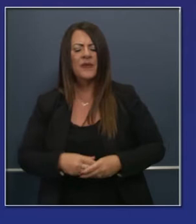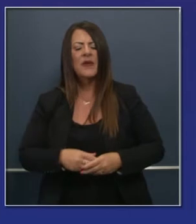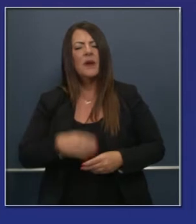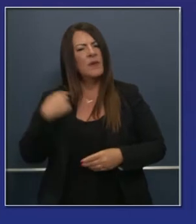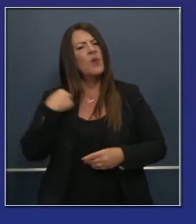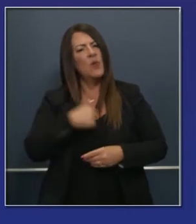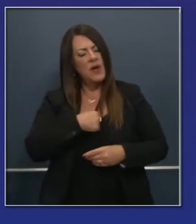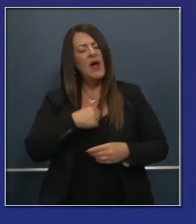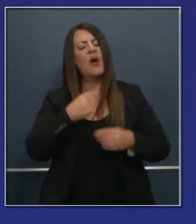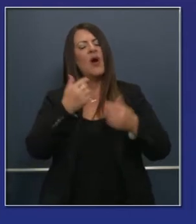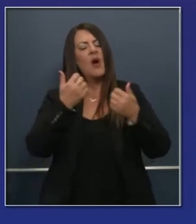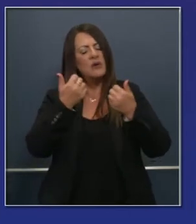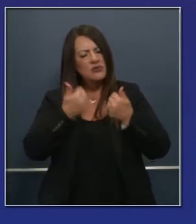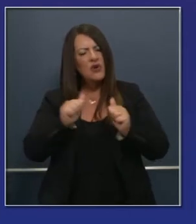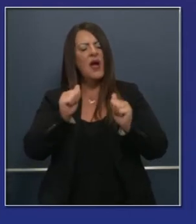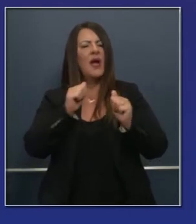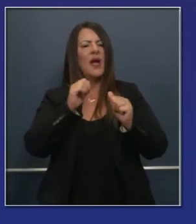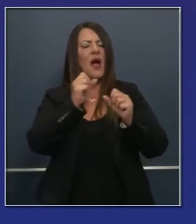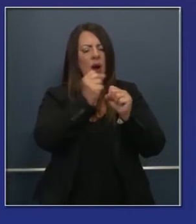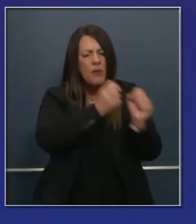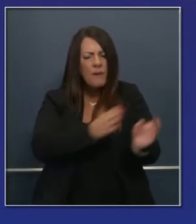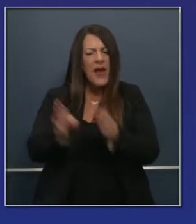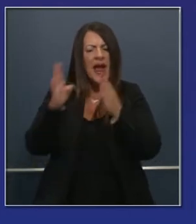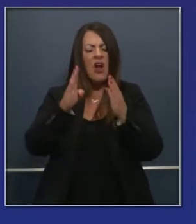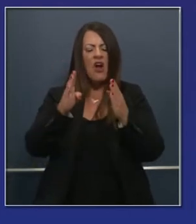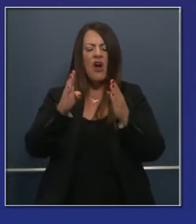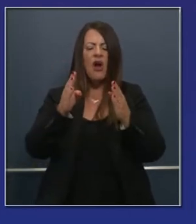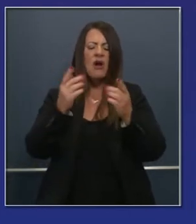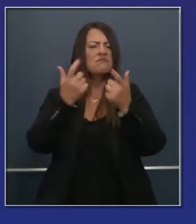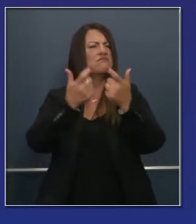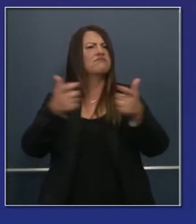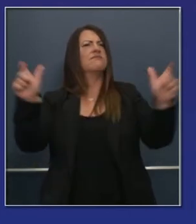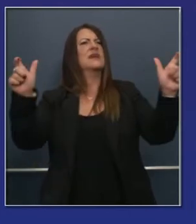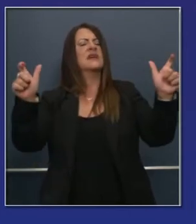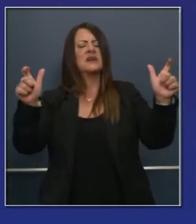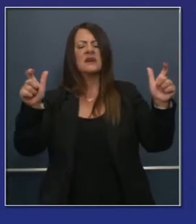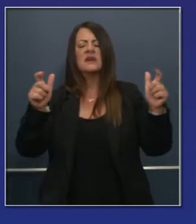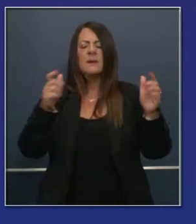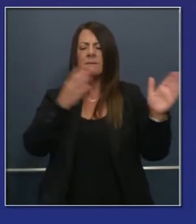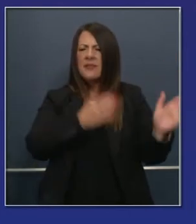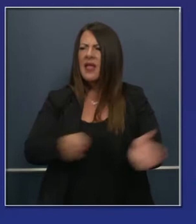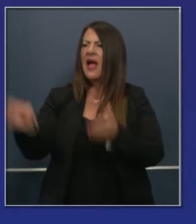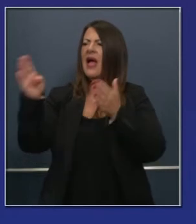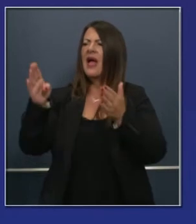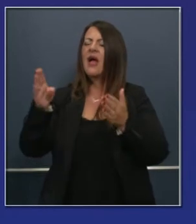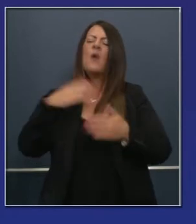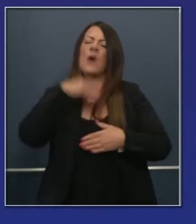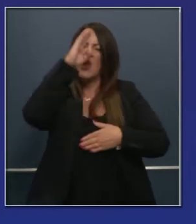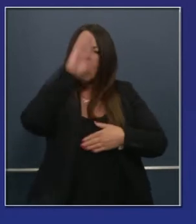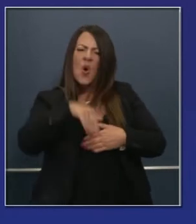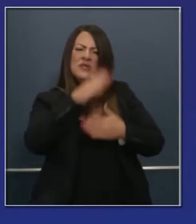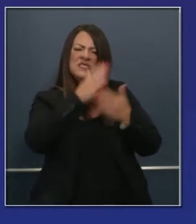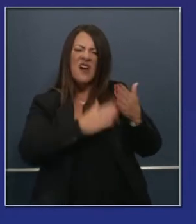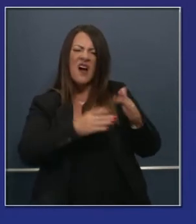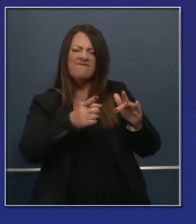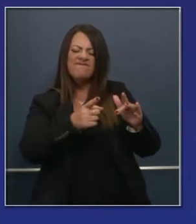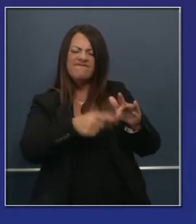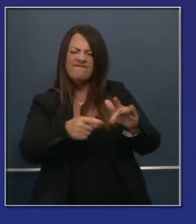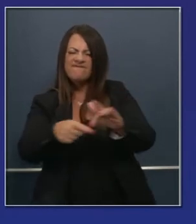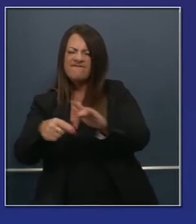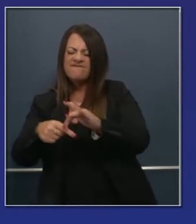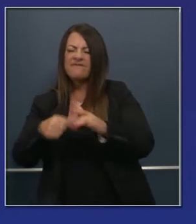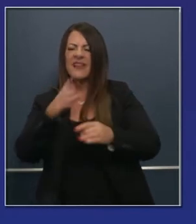nos estamos preparando para una estrategia amplia para reconocer que todavía tenemos muchas brechas e